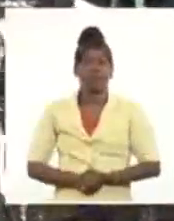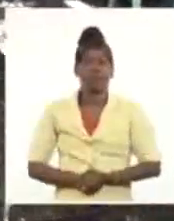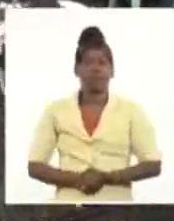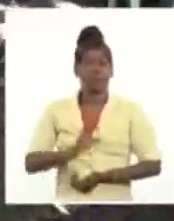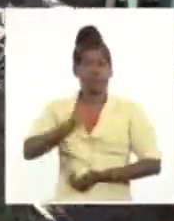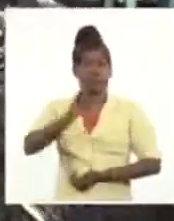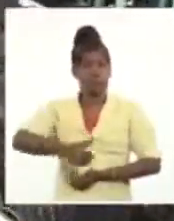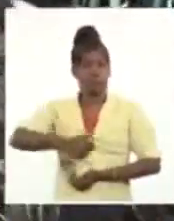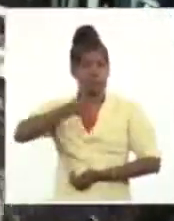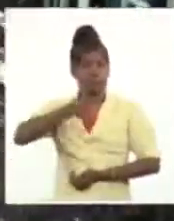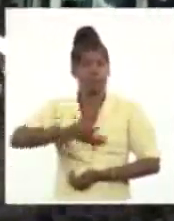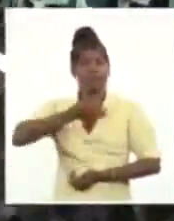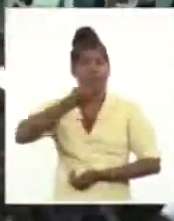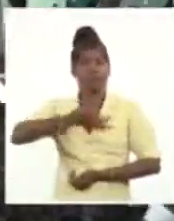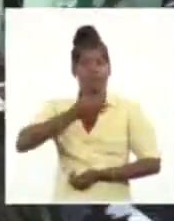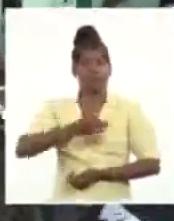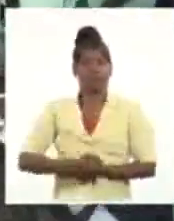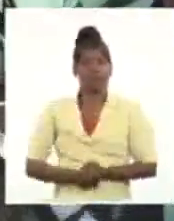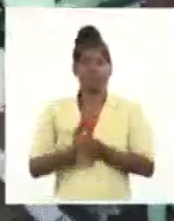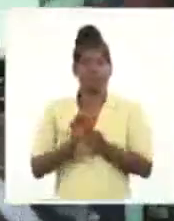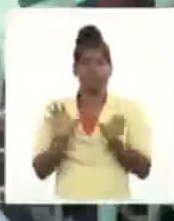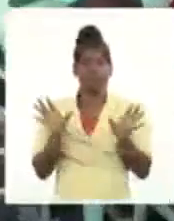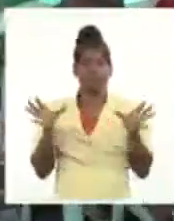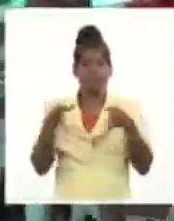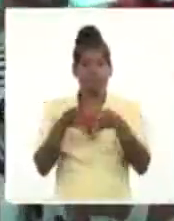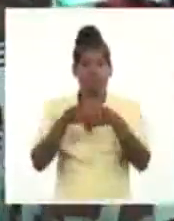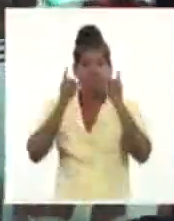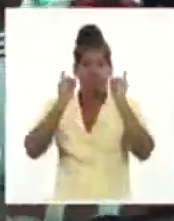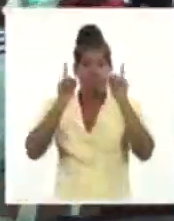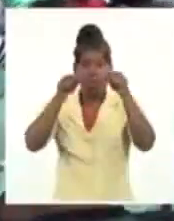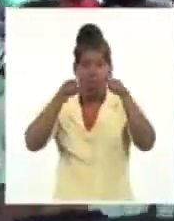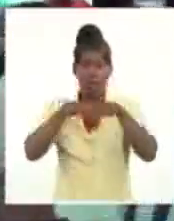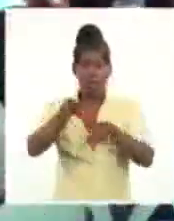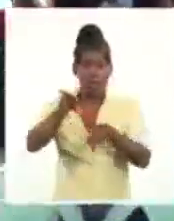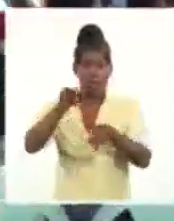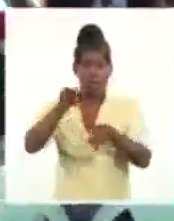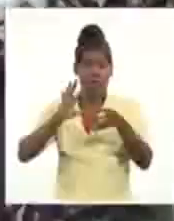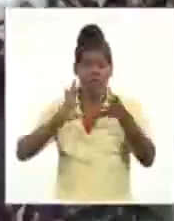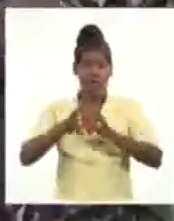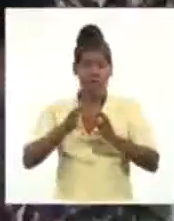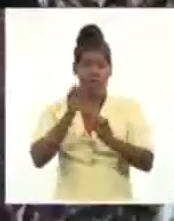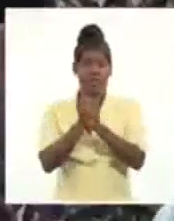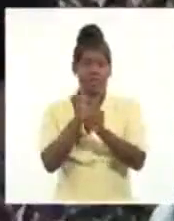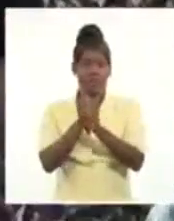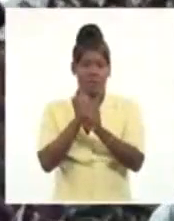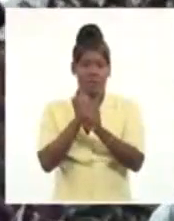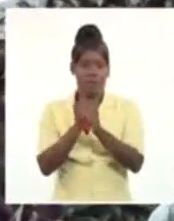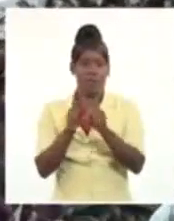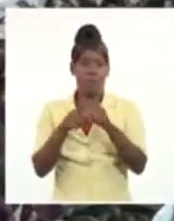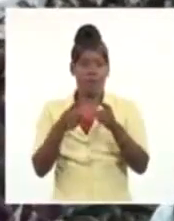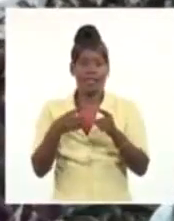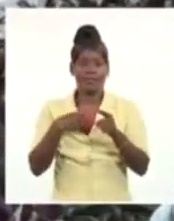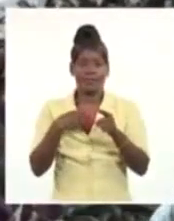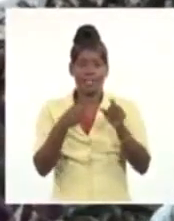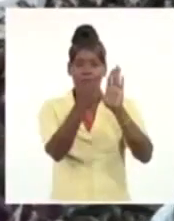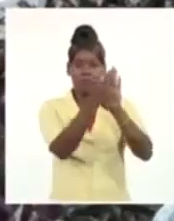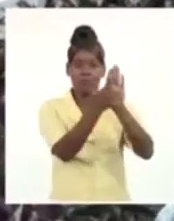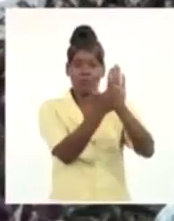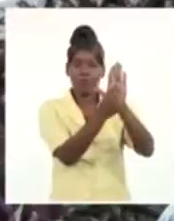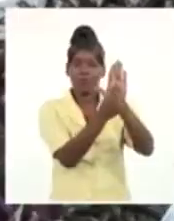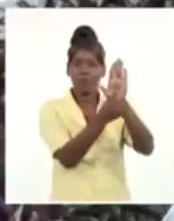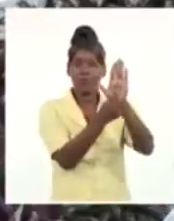nueva legislatura asumirá formidables responsabilidades, al igual que lo hizo la que concluye, escenario de un amplio ejercicio